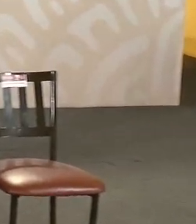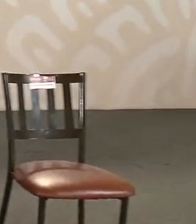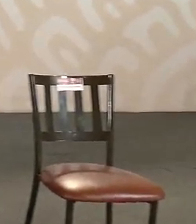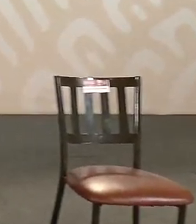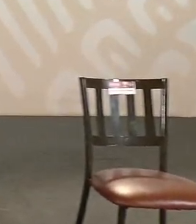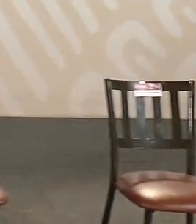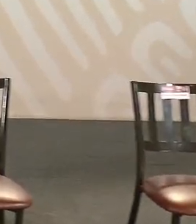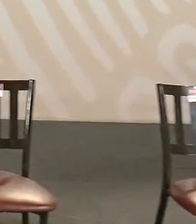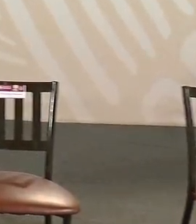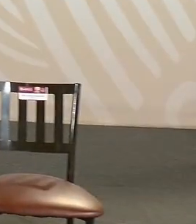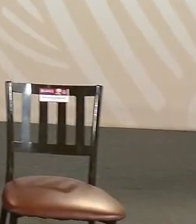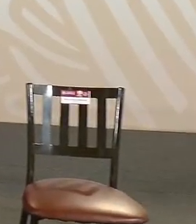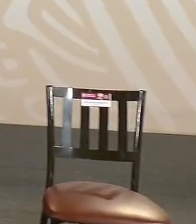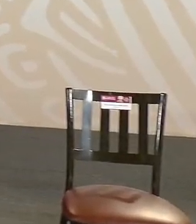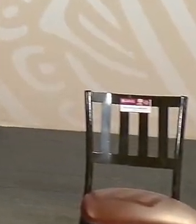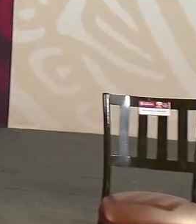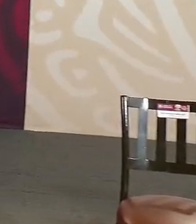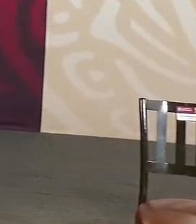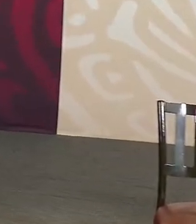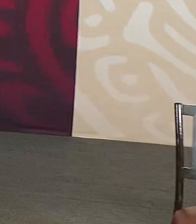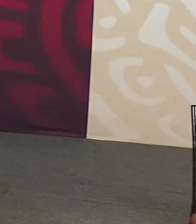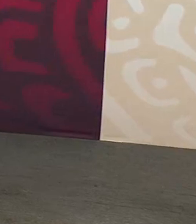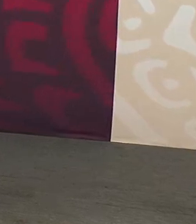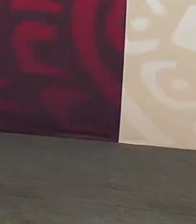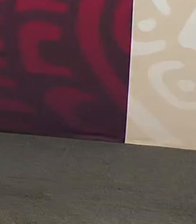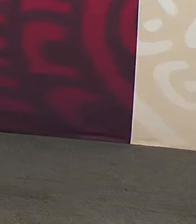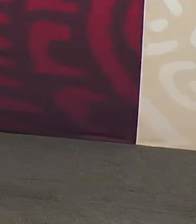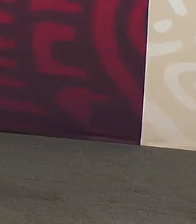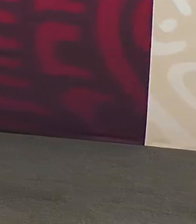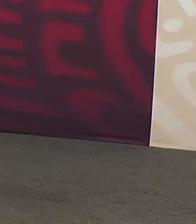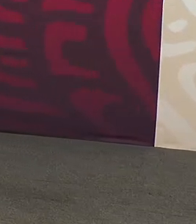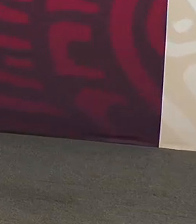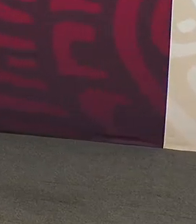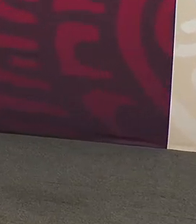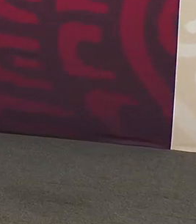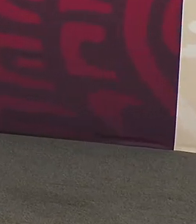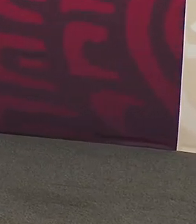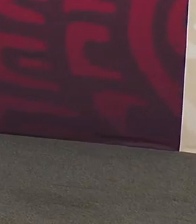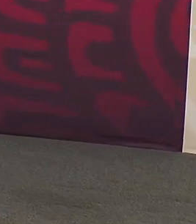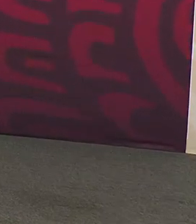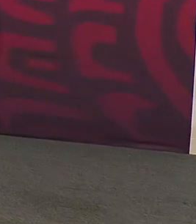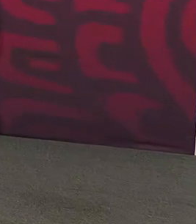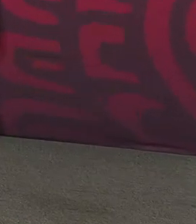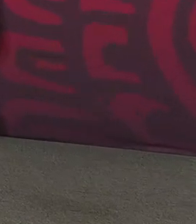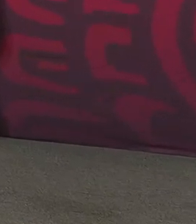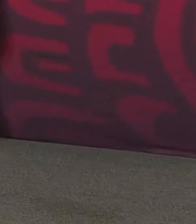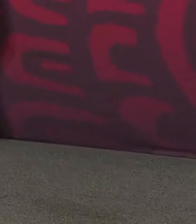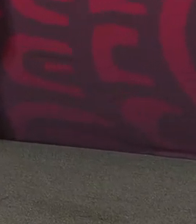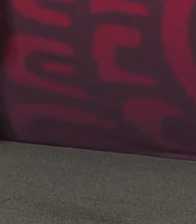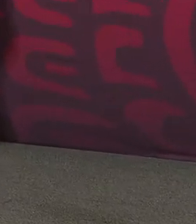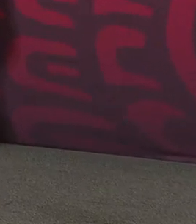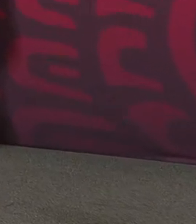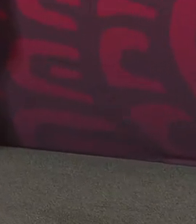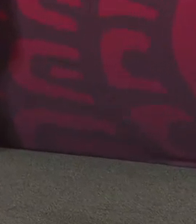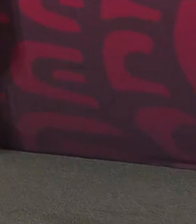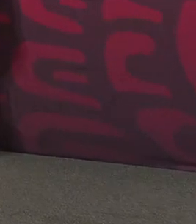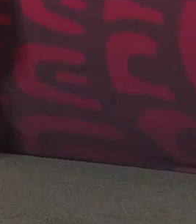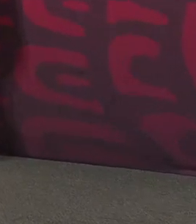ánimo, pues vamos a informar,